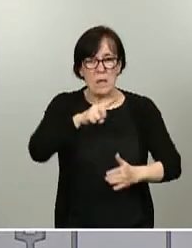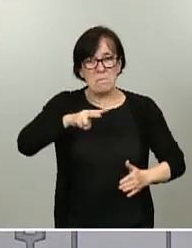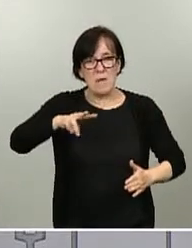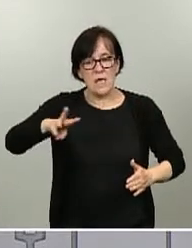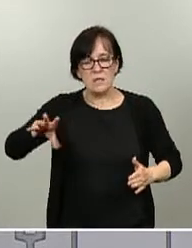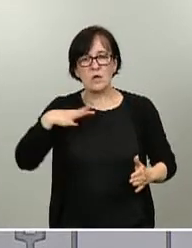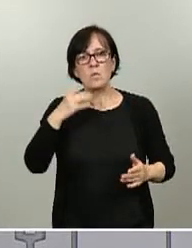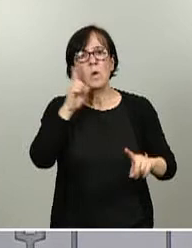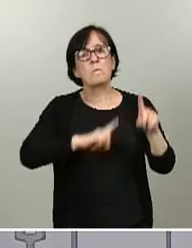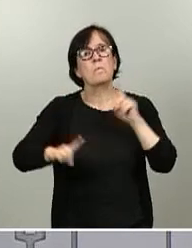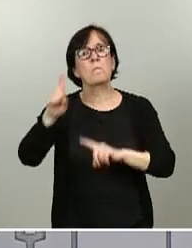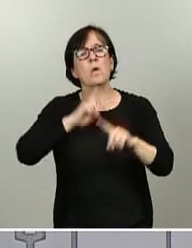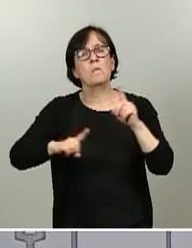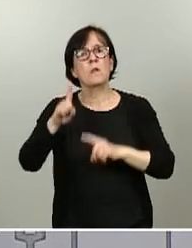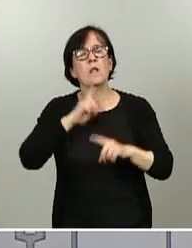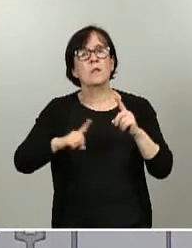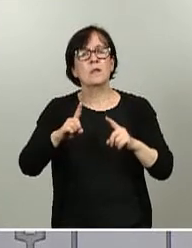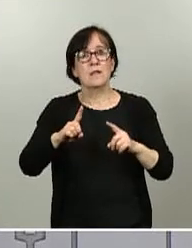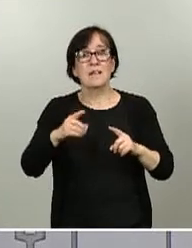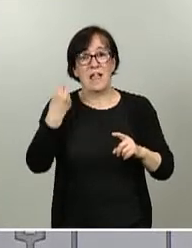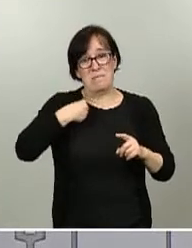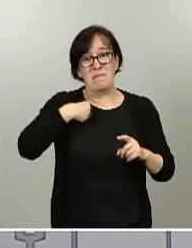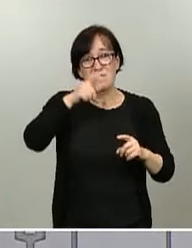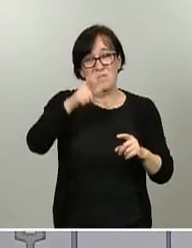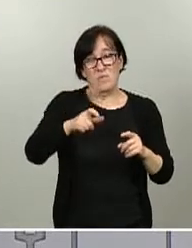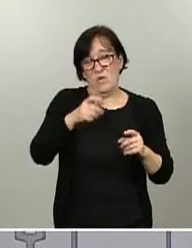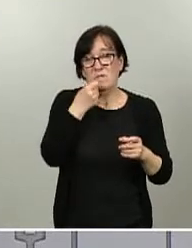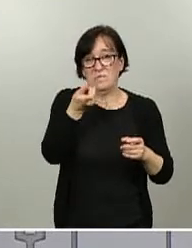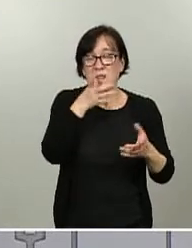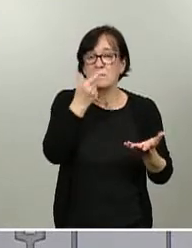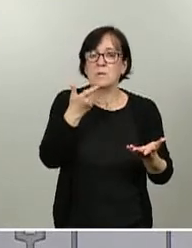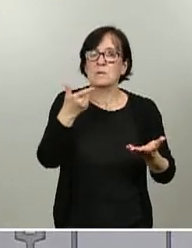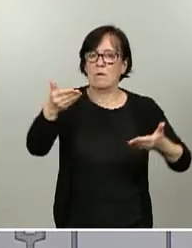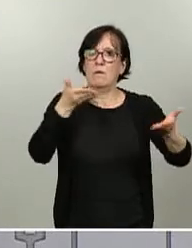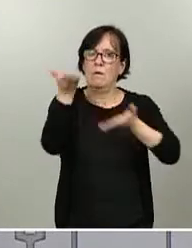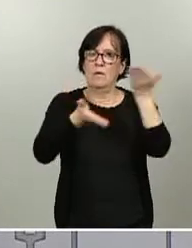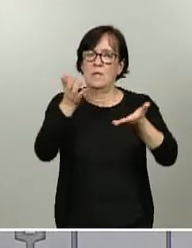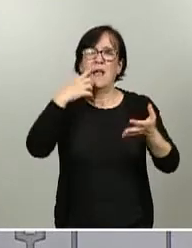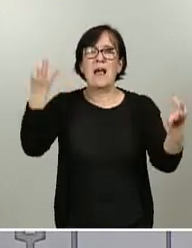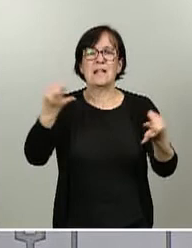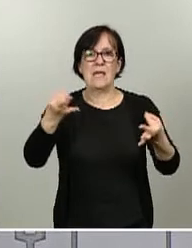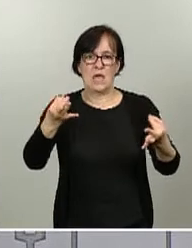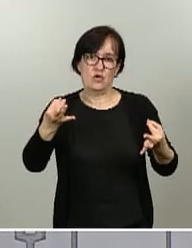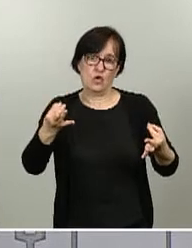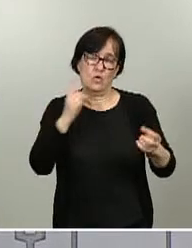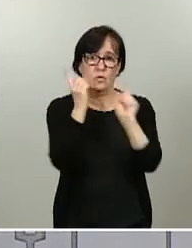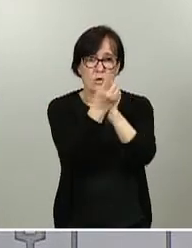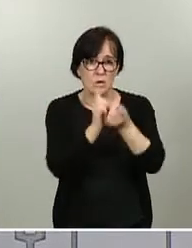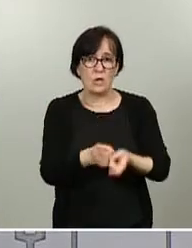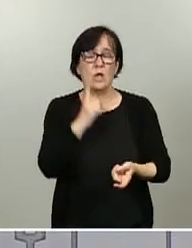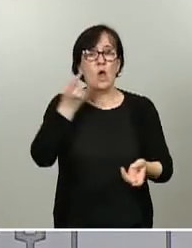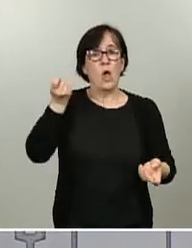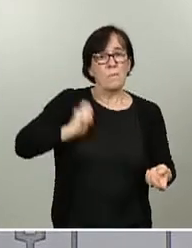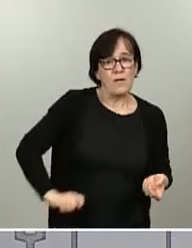para acceder a la hidroxicloroquina que estaba muy demandada para aquellos que estaban en alto riesgo de exposición, por ejemplo, los profesionales sanitarios.